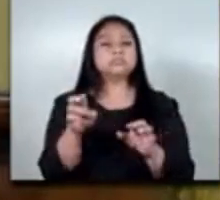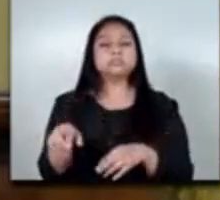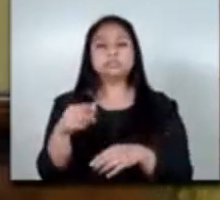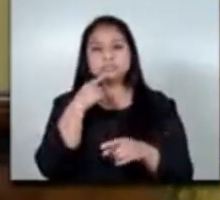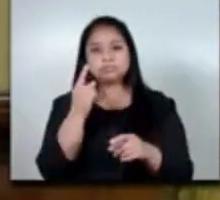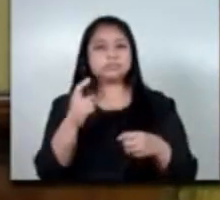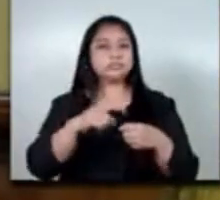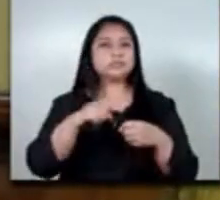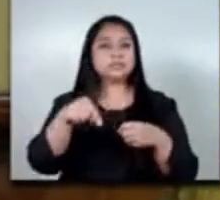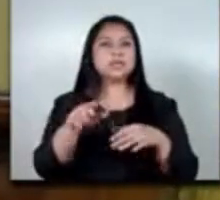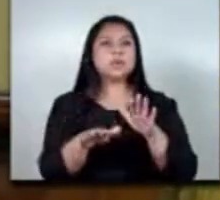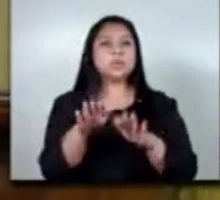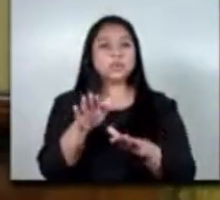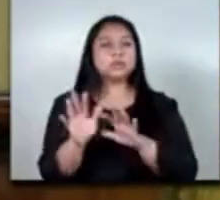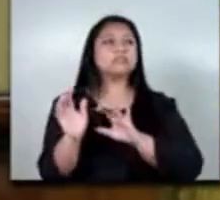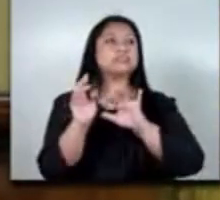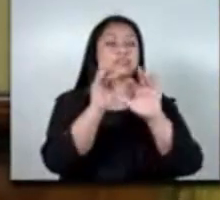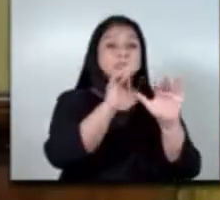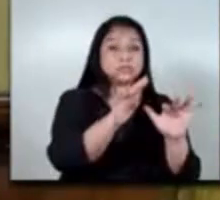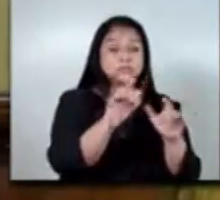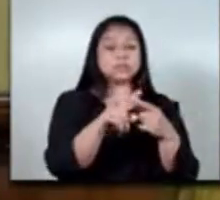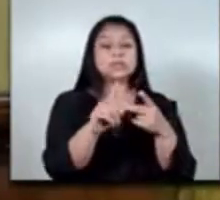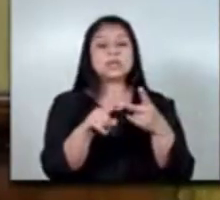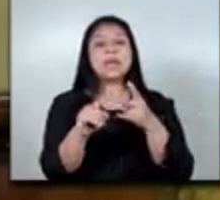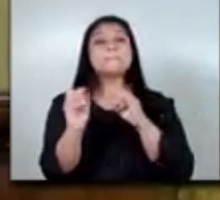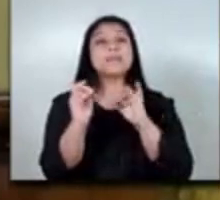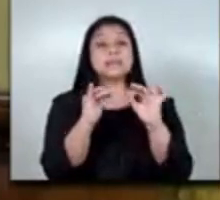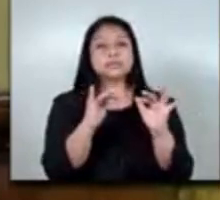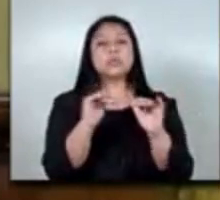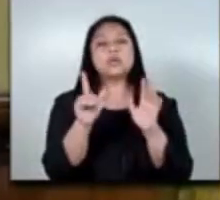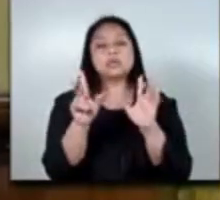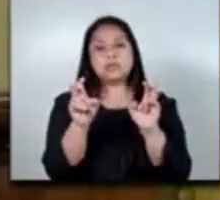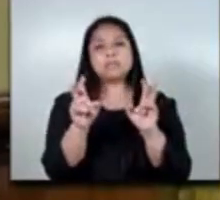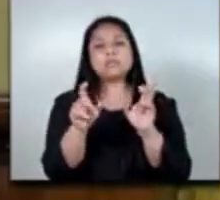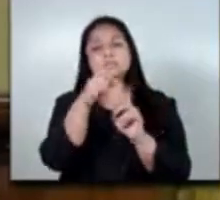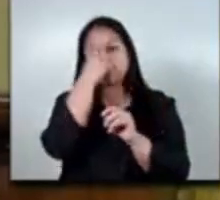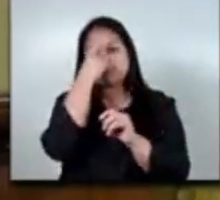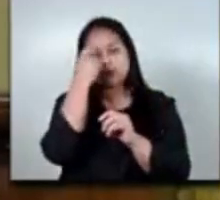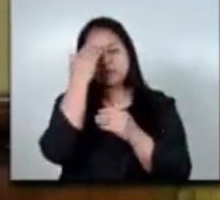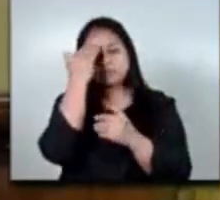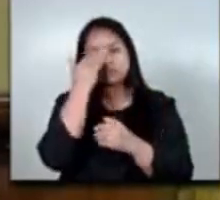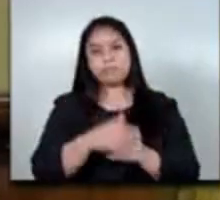en condiciones de movilidad y en condiciones de migración en el ámbito laboral muchas gracias